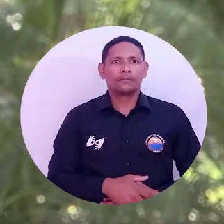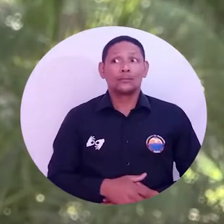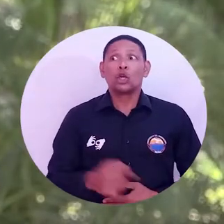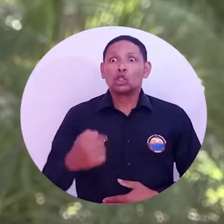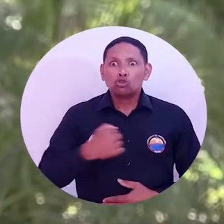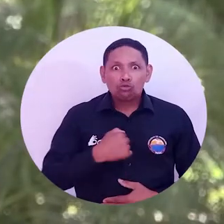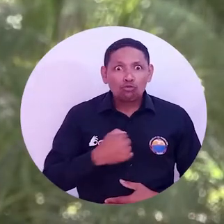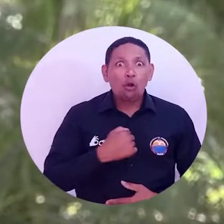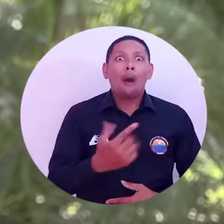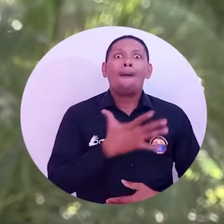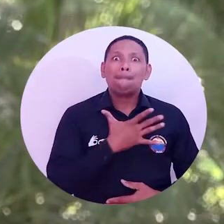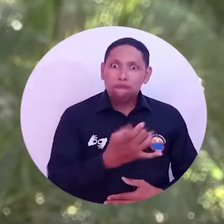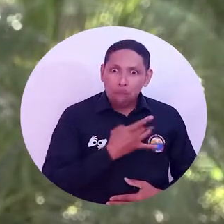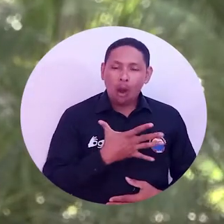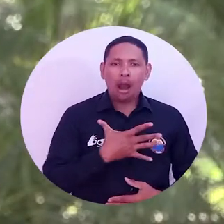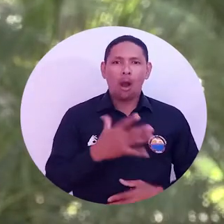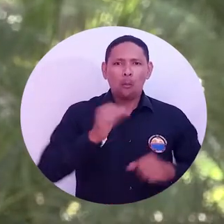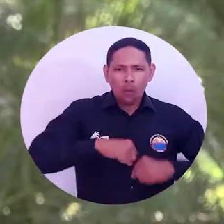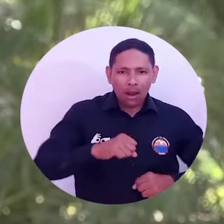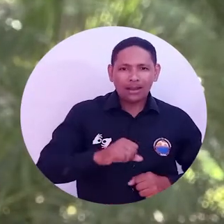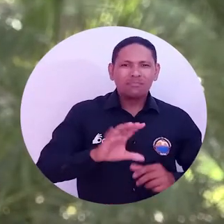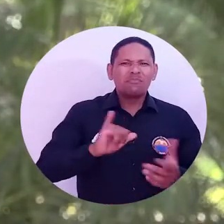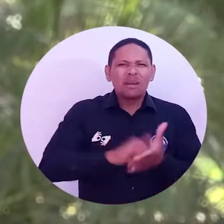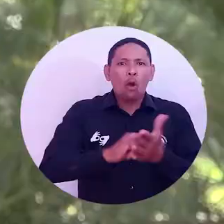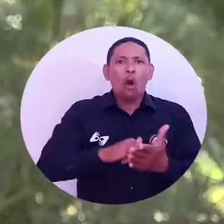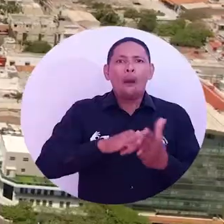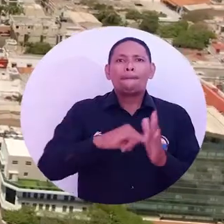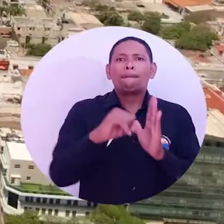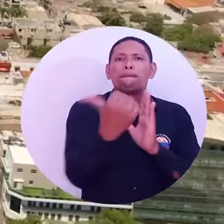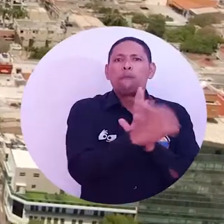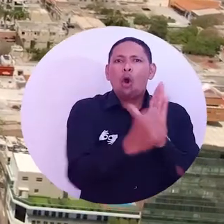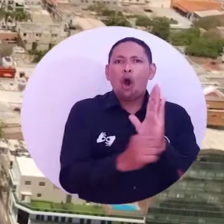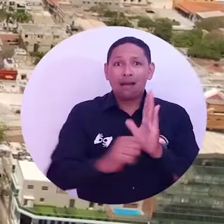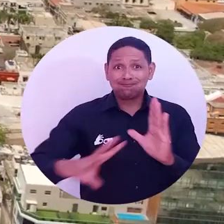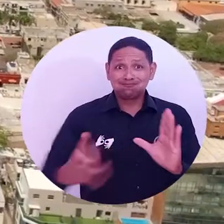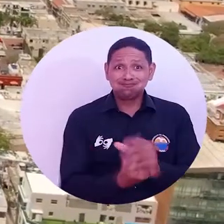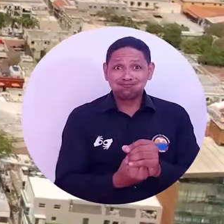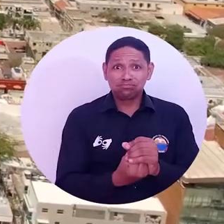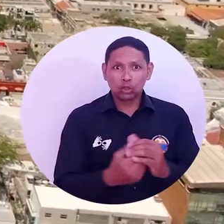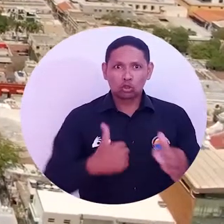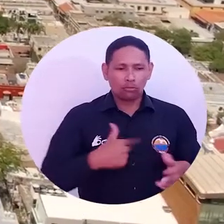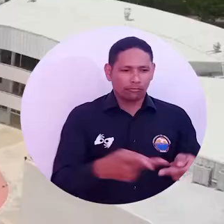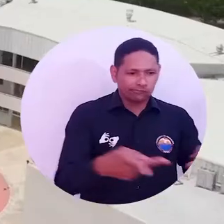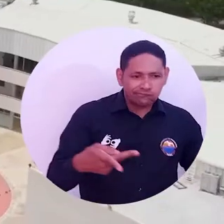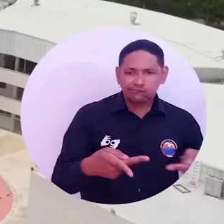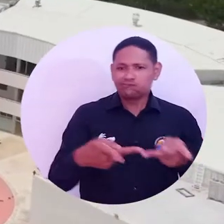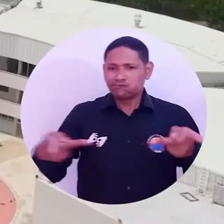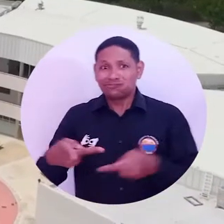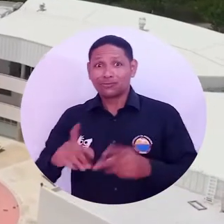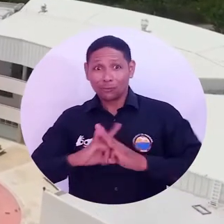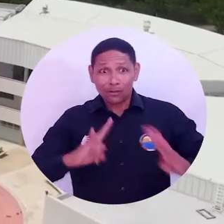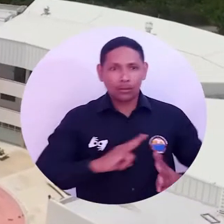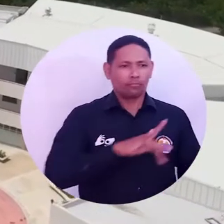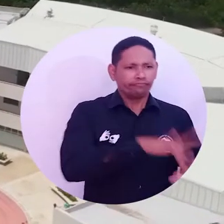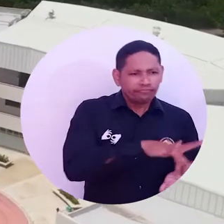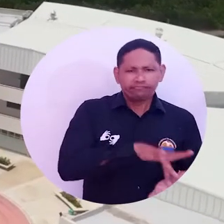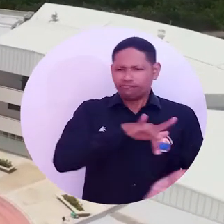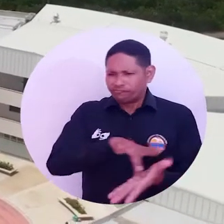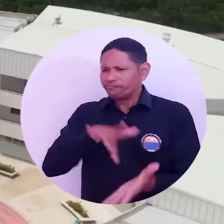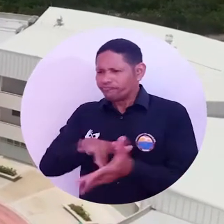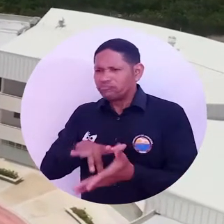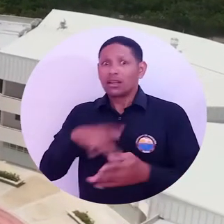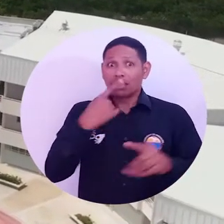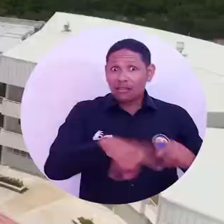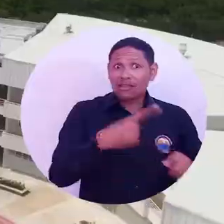participar en el programa de inclusión, donde estuve en varias oficinas de la Universidad de Magdalena. Y